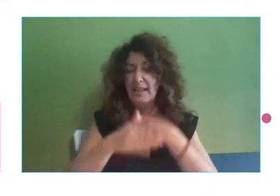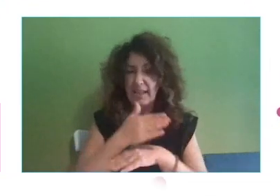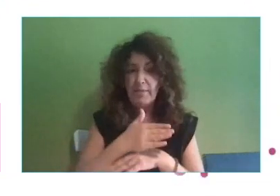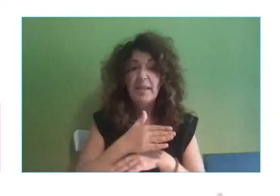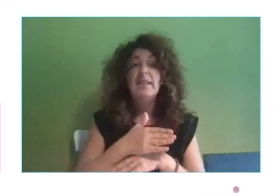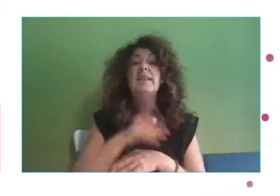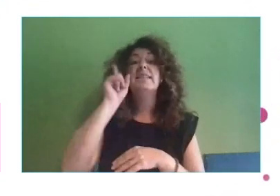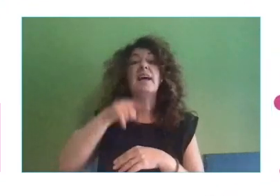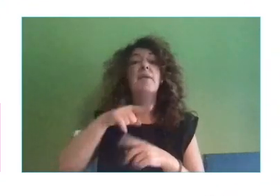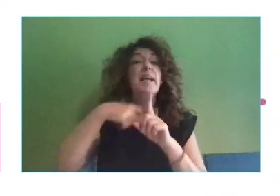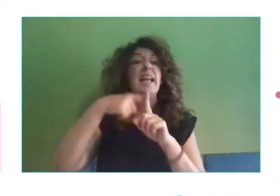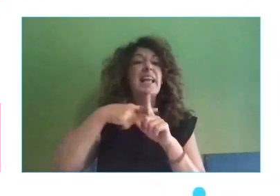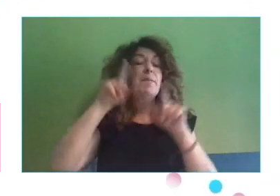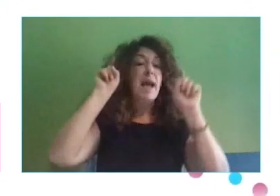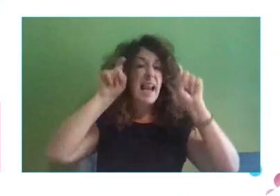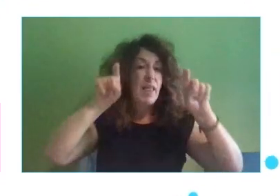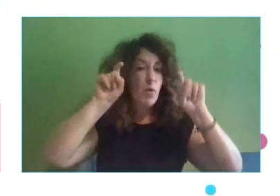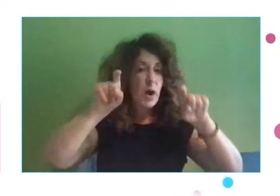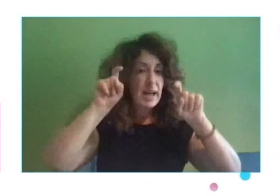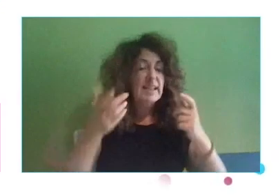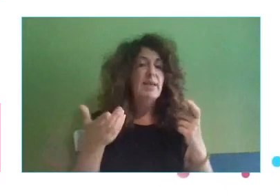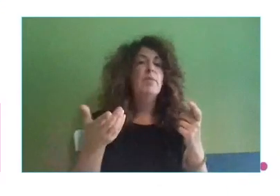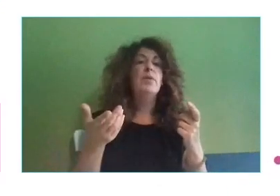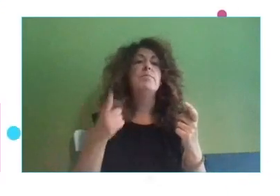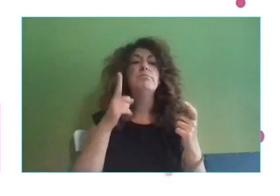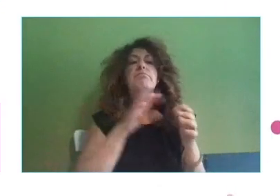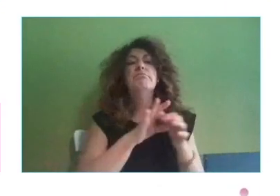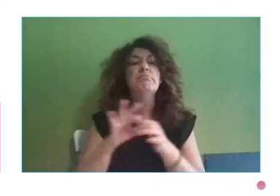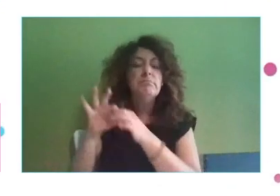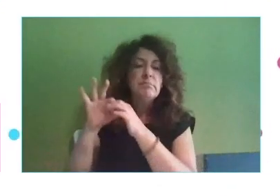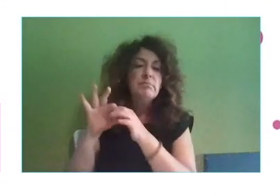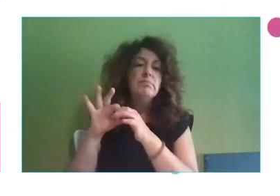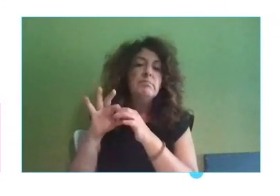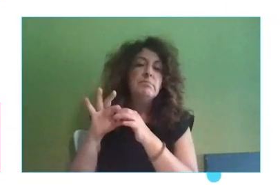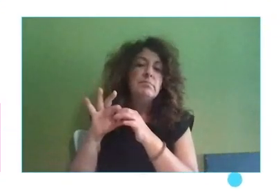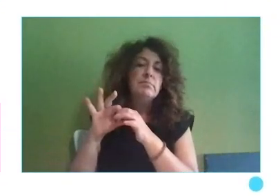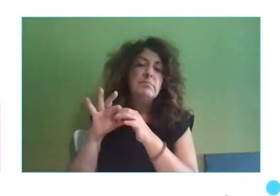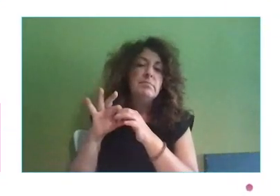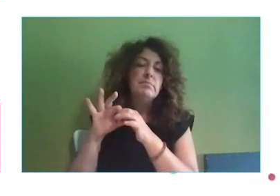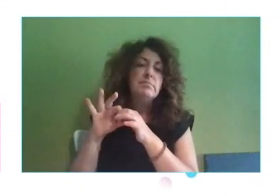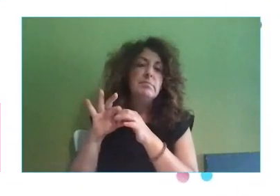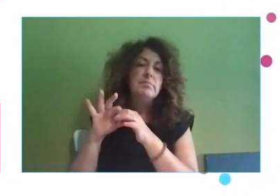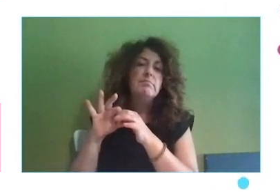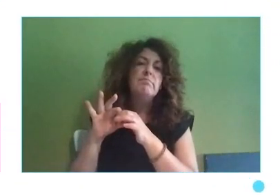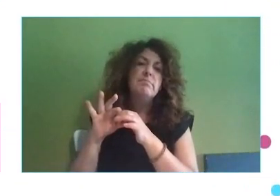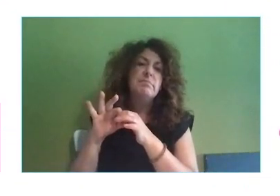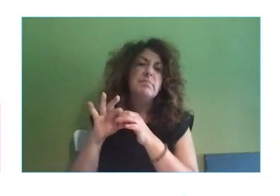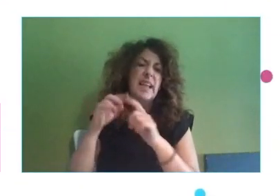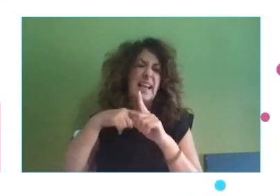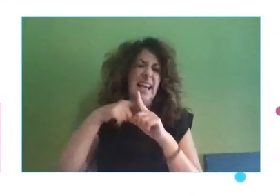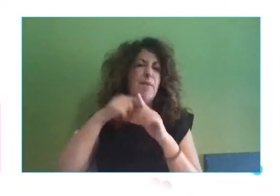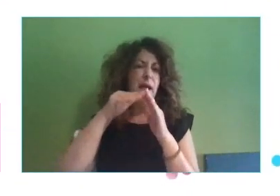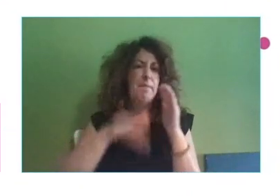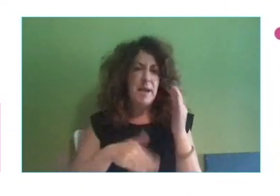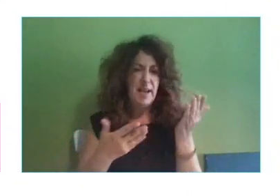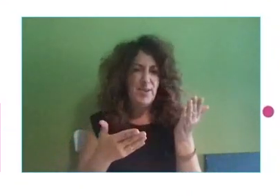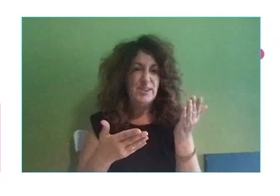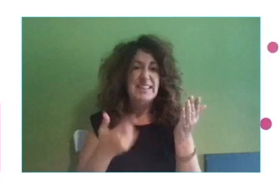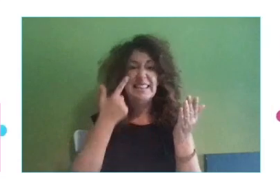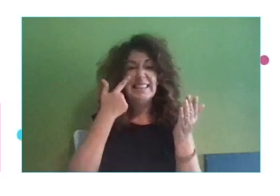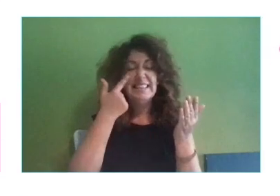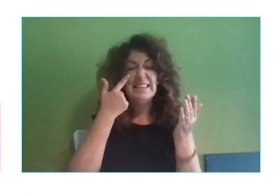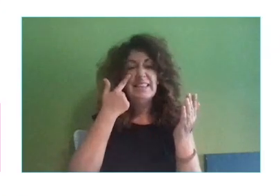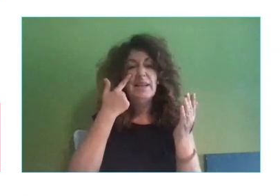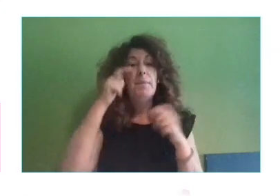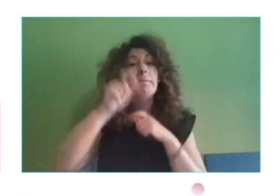educativo, esto está muy relacionado, lógicamente el nivel educativo también es inferior, ¿no? Normalmente la mayor parte de las